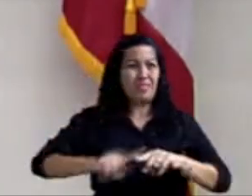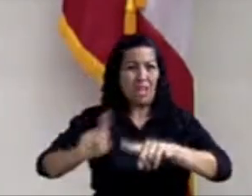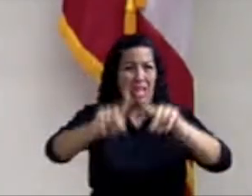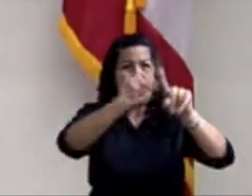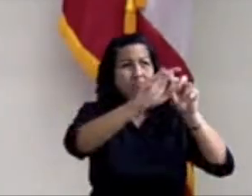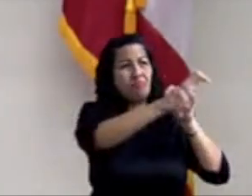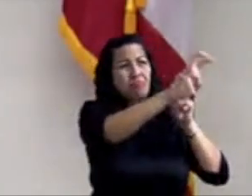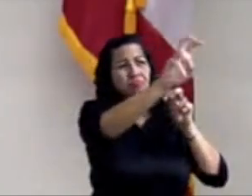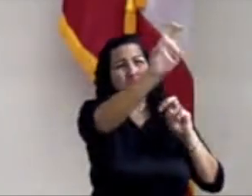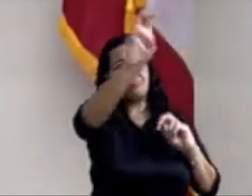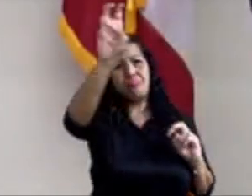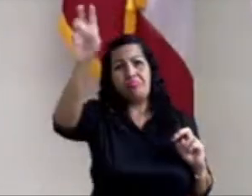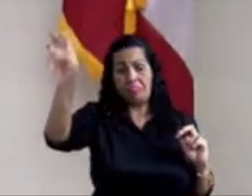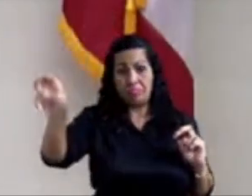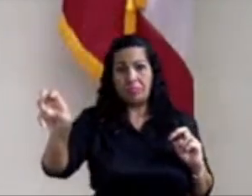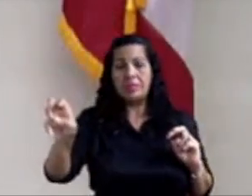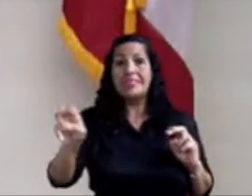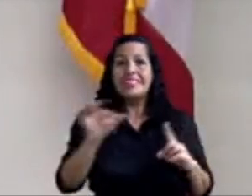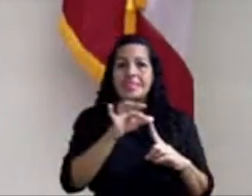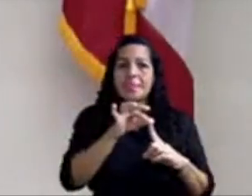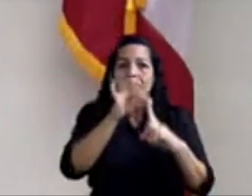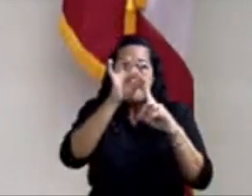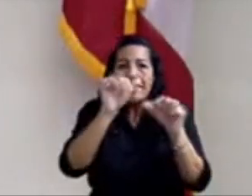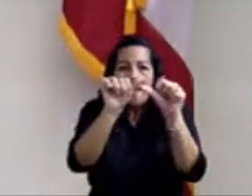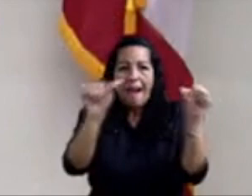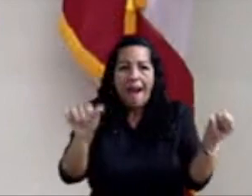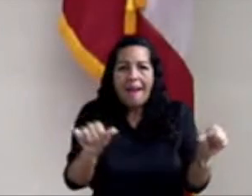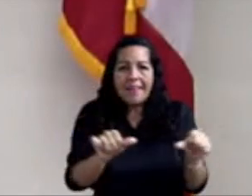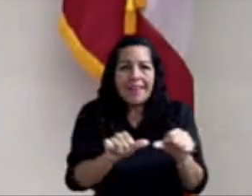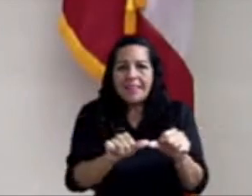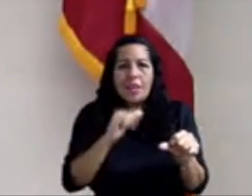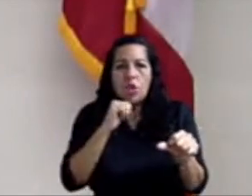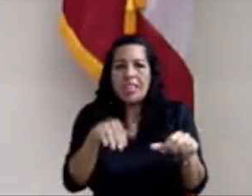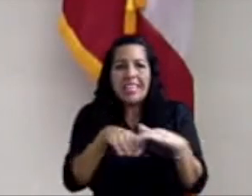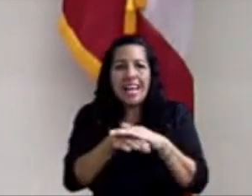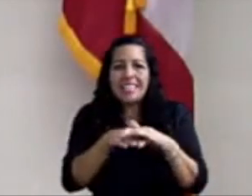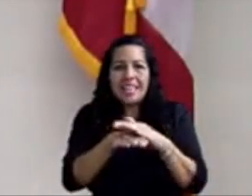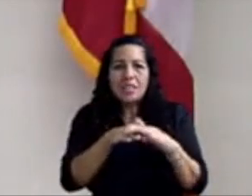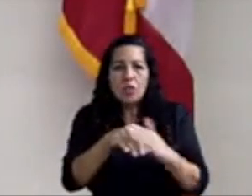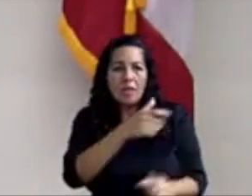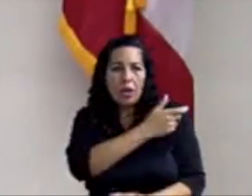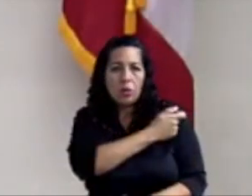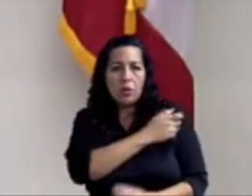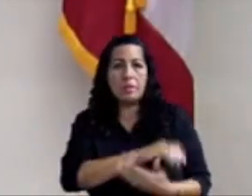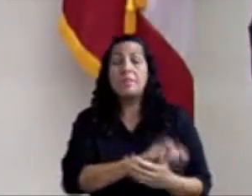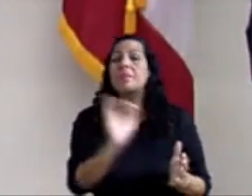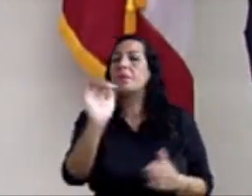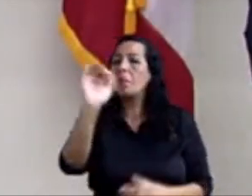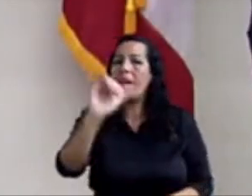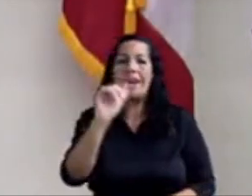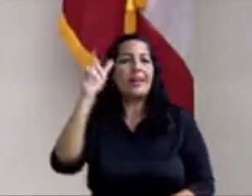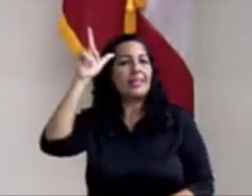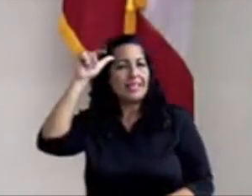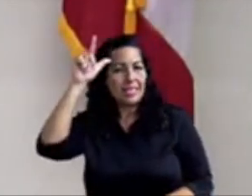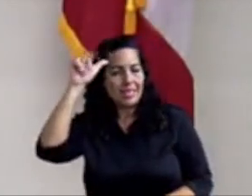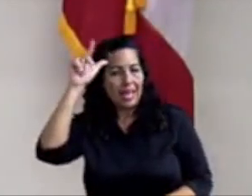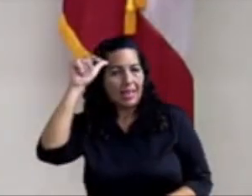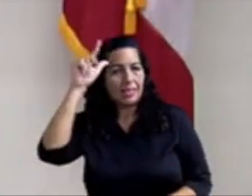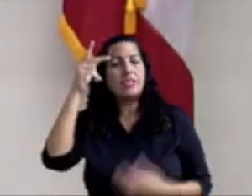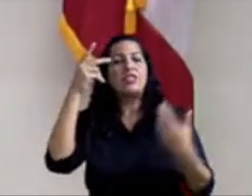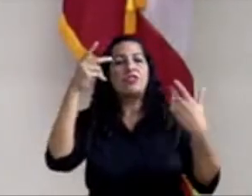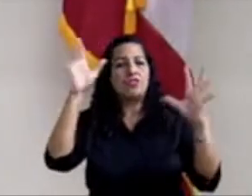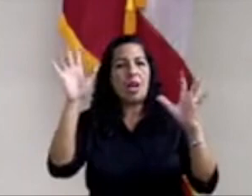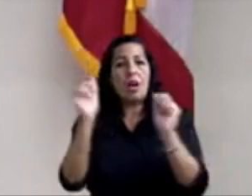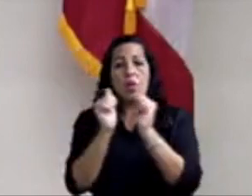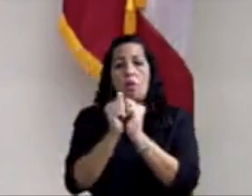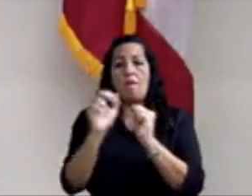ir por los lugares que entendemos que no han tenido el acceso a la vacuna. Igual con los residenciales, se hizo un ejercicio de él con